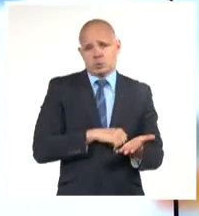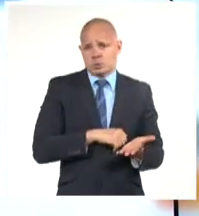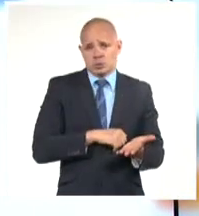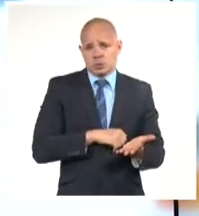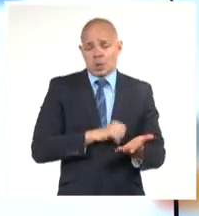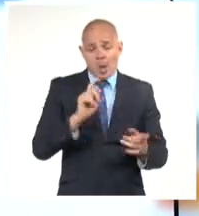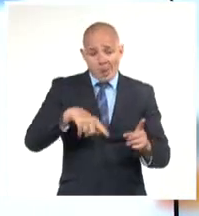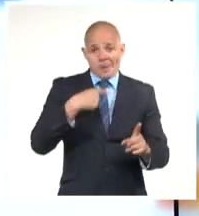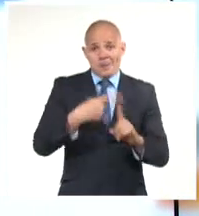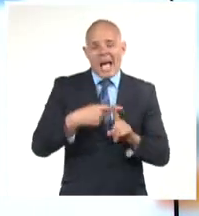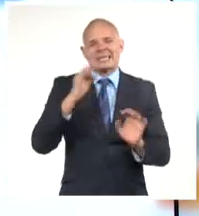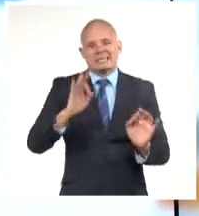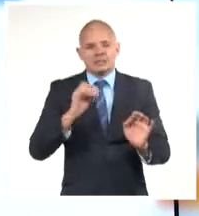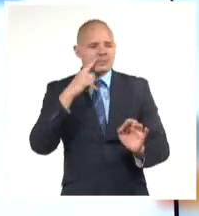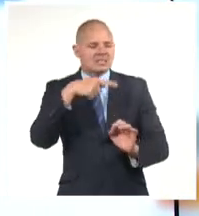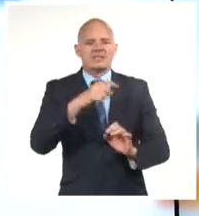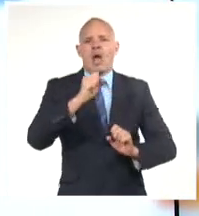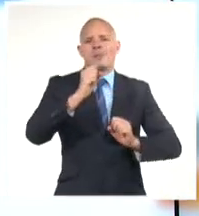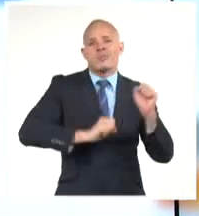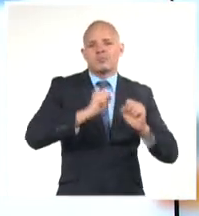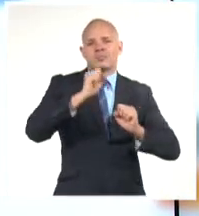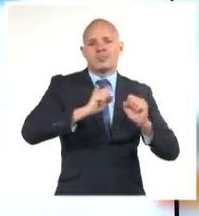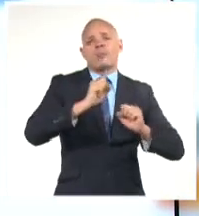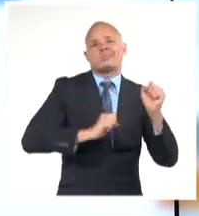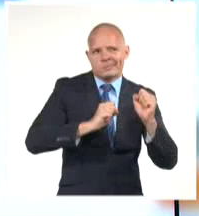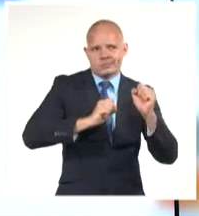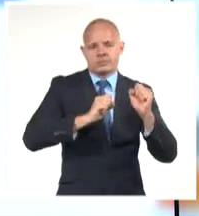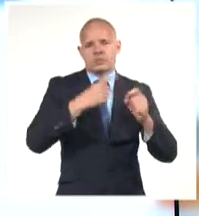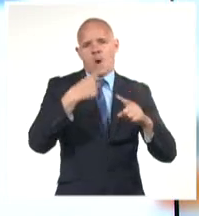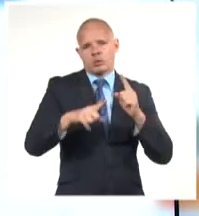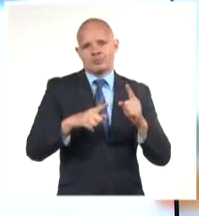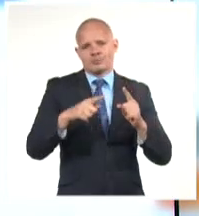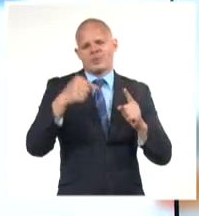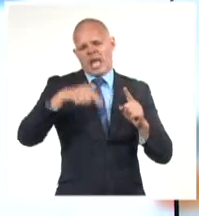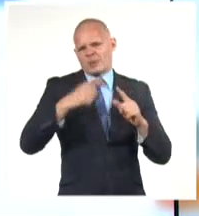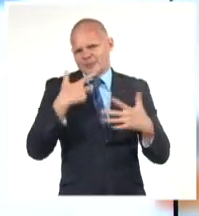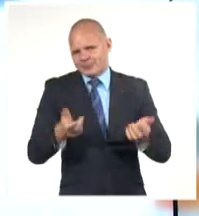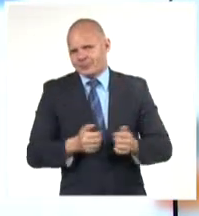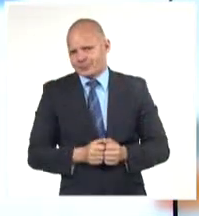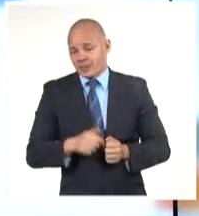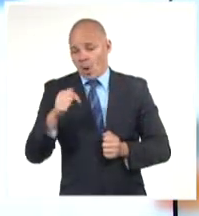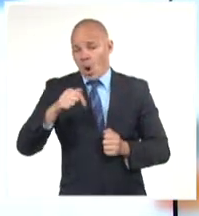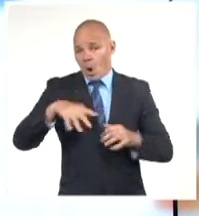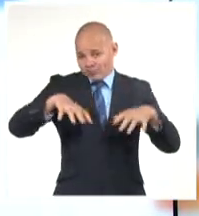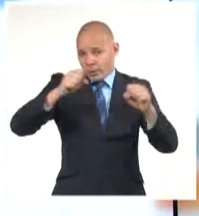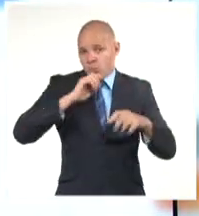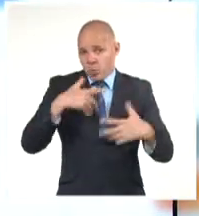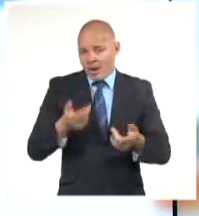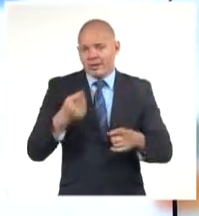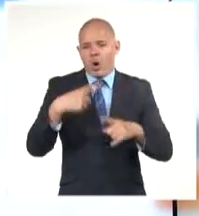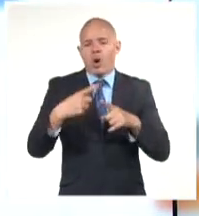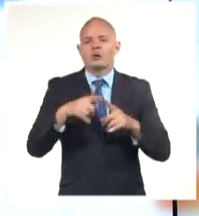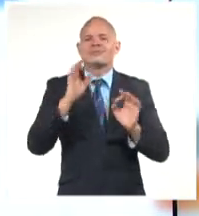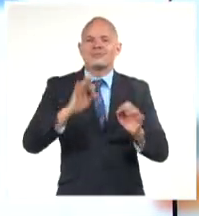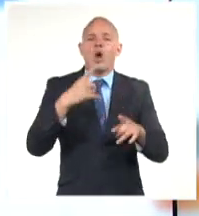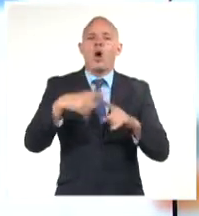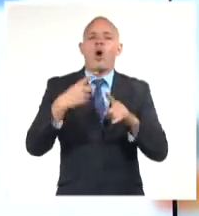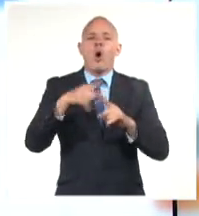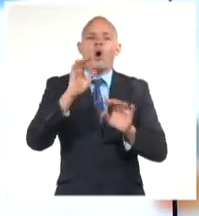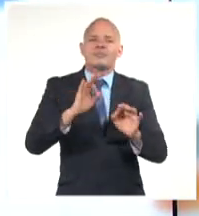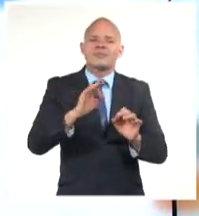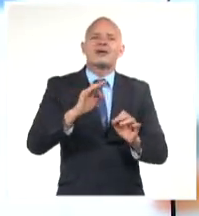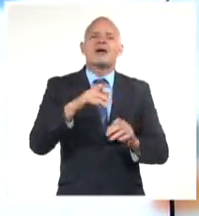continuos un día tras otro. Hoy mismo están fuera de servicio las unidades 6, 7 y 8 de la Máximo Gómez,